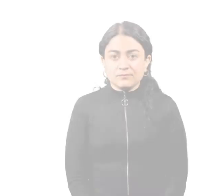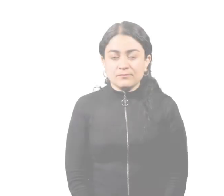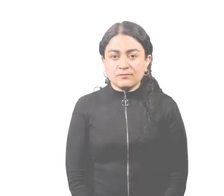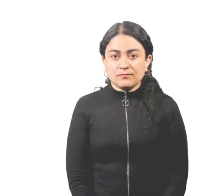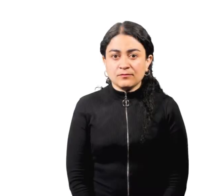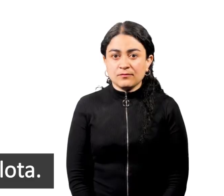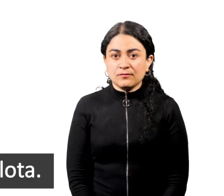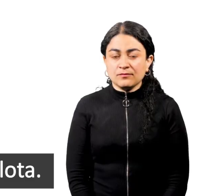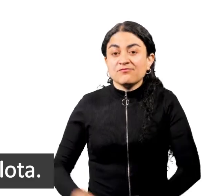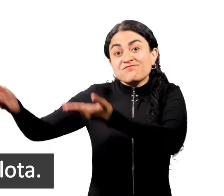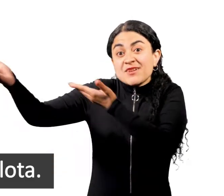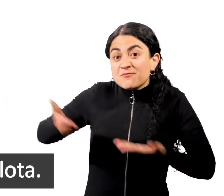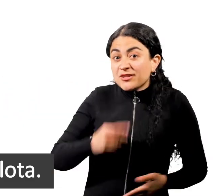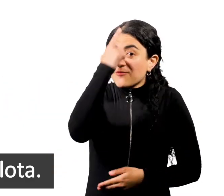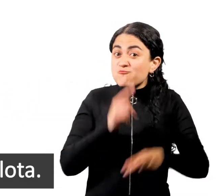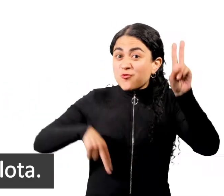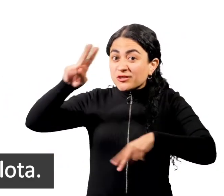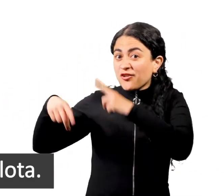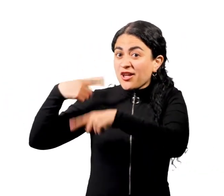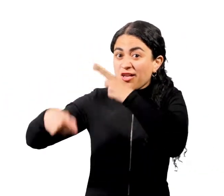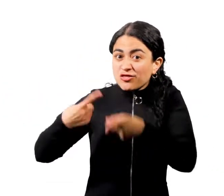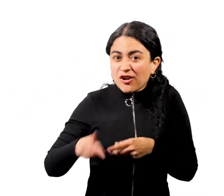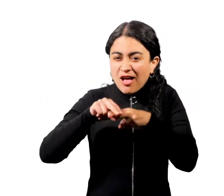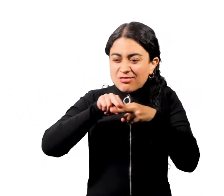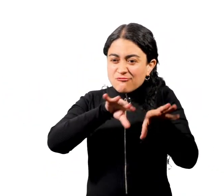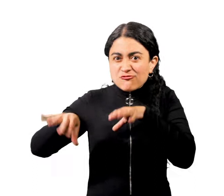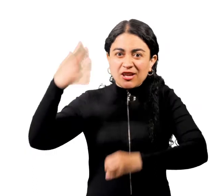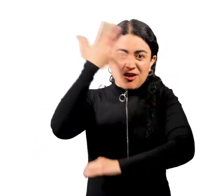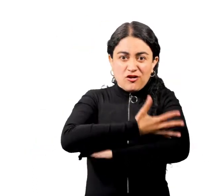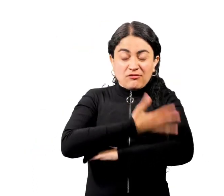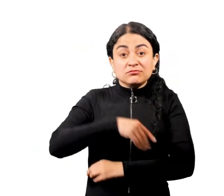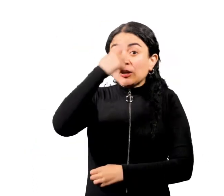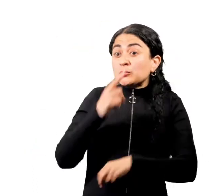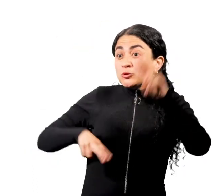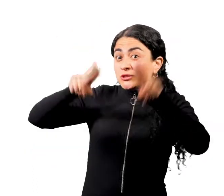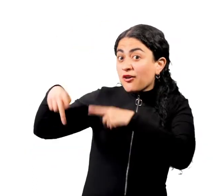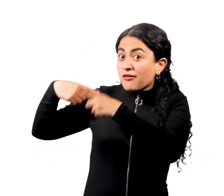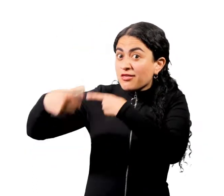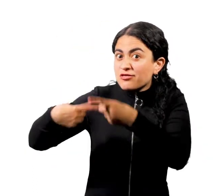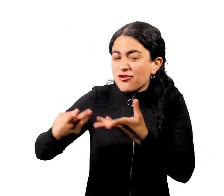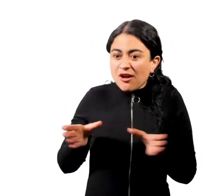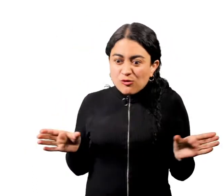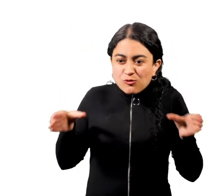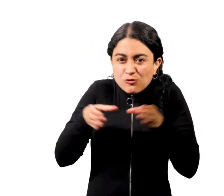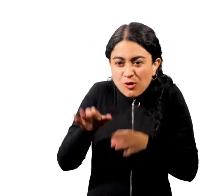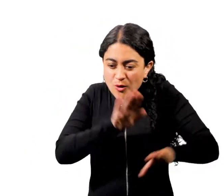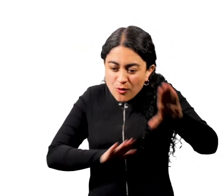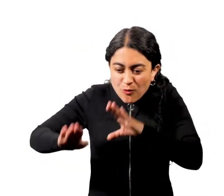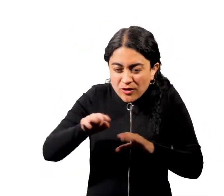Te doy la bienvenida al Museo Histórico Arqueológico de Quillota. Un museo histórico es un lugar que junta, cuida y muestra